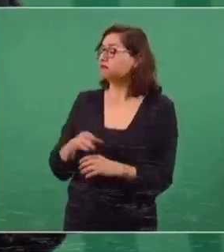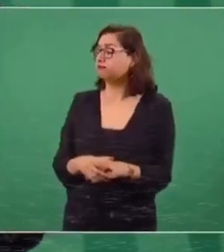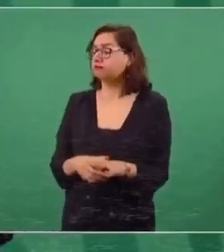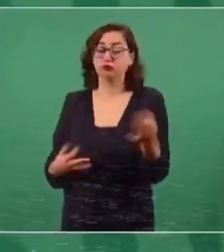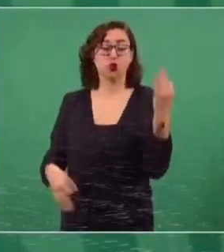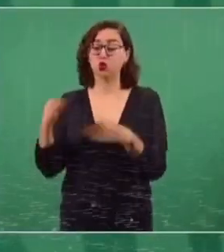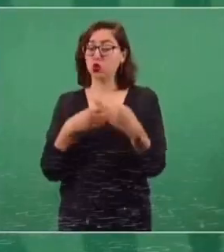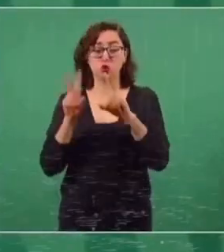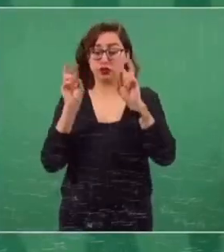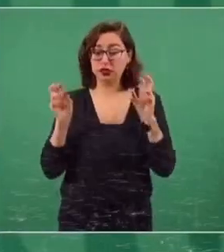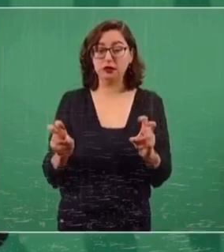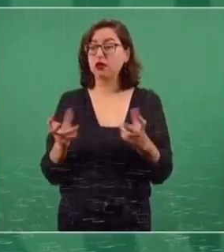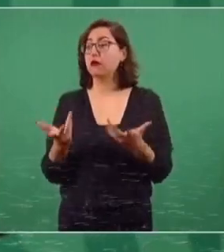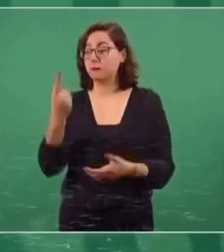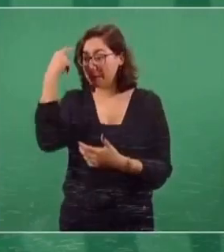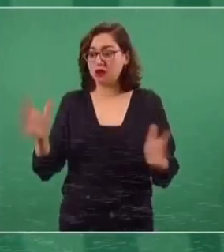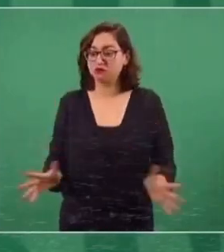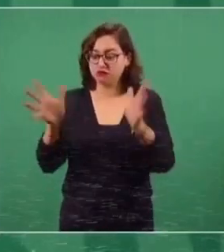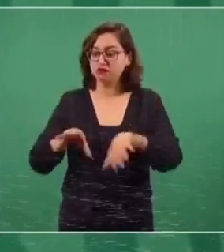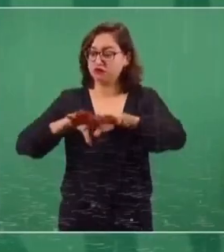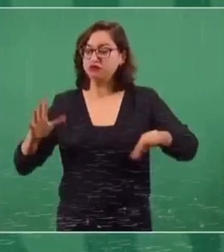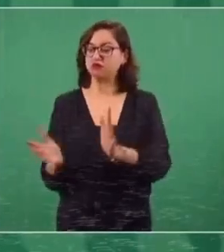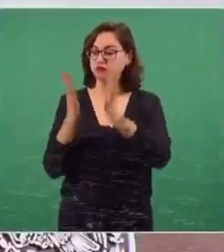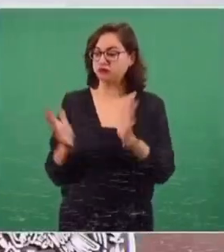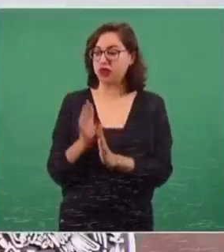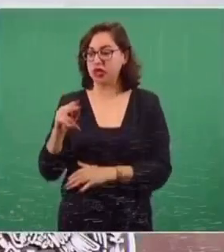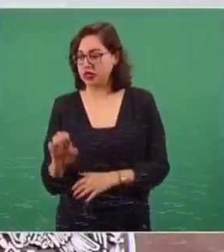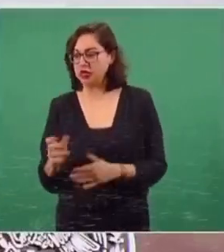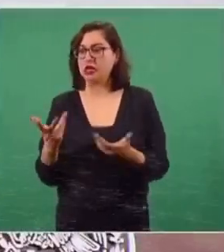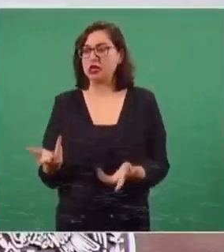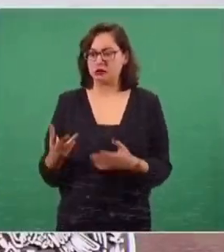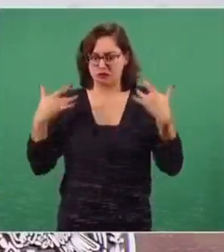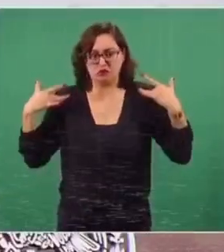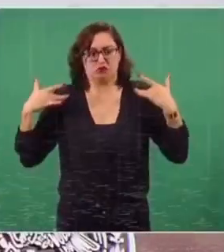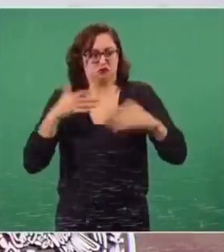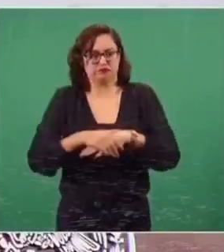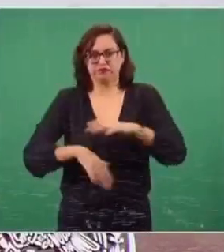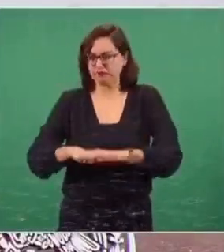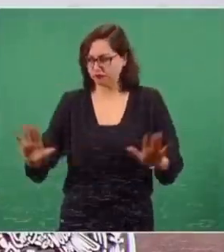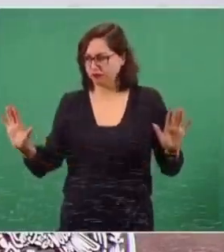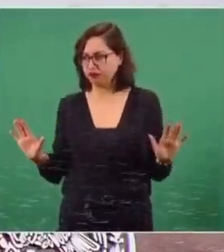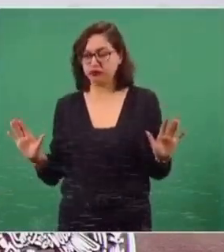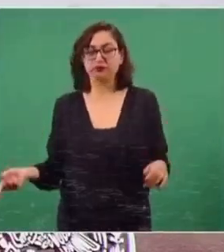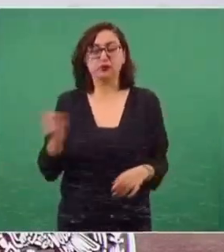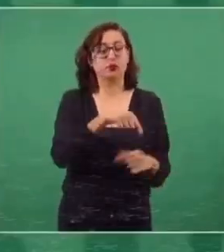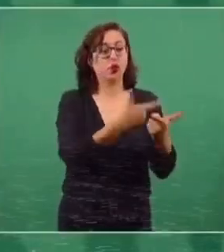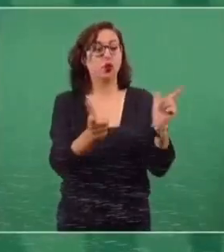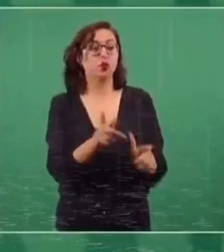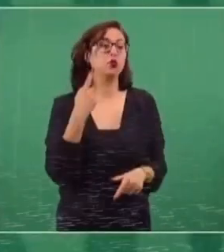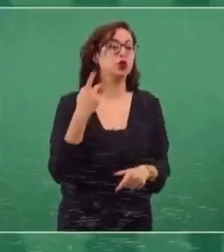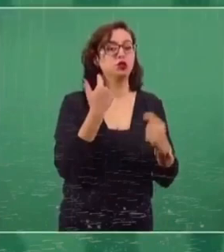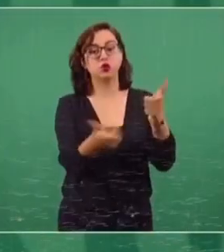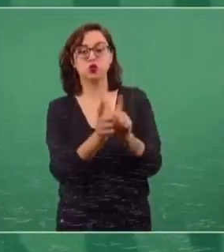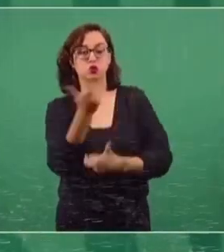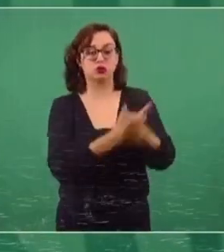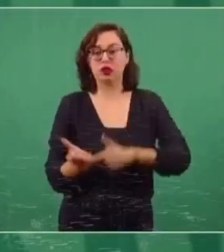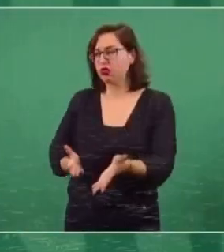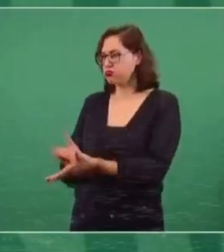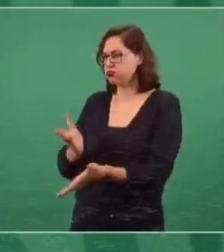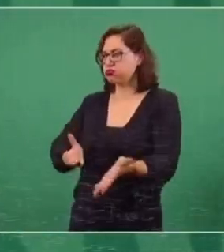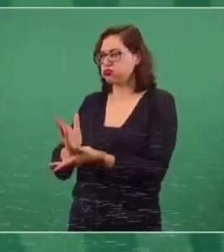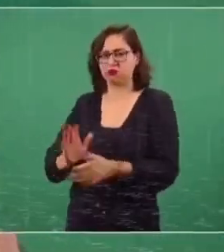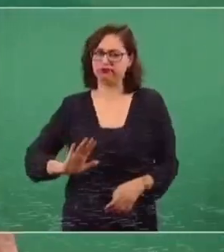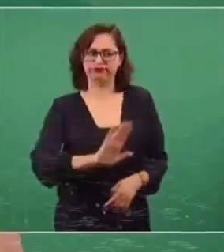que no haya injerencia de grupos de intereses creados, del poder político y del poder económico. Que sea